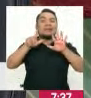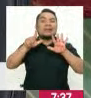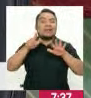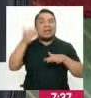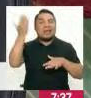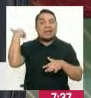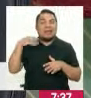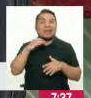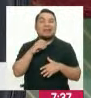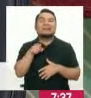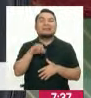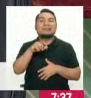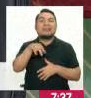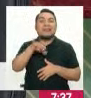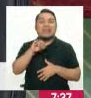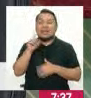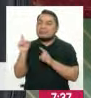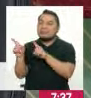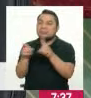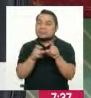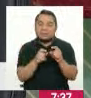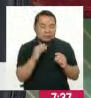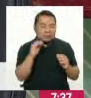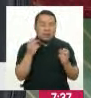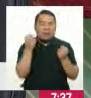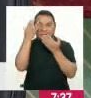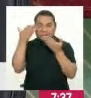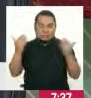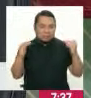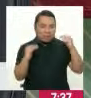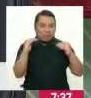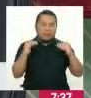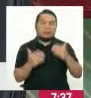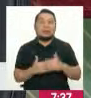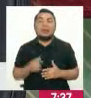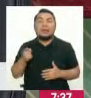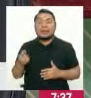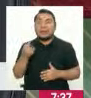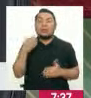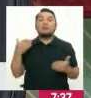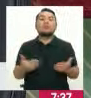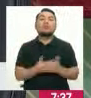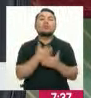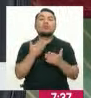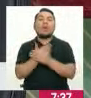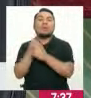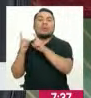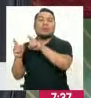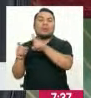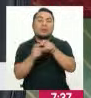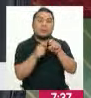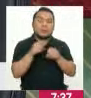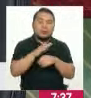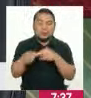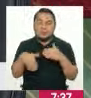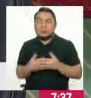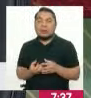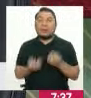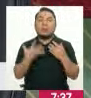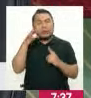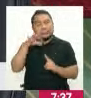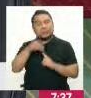En ese sentido, el INEI, tengo entendido que está preparando un nuevo censo que determine esta cantidad